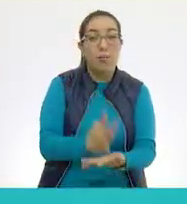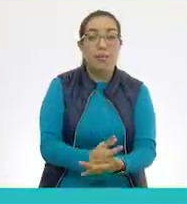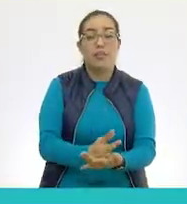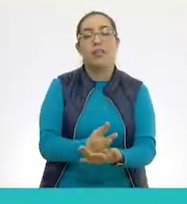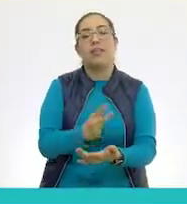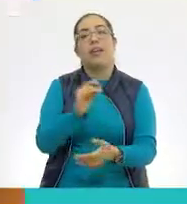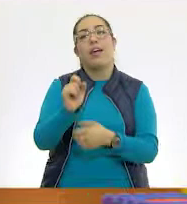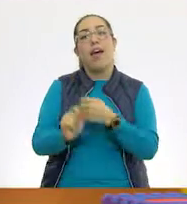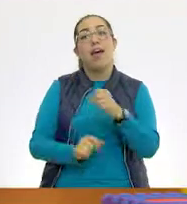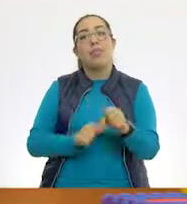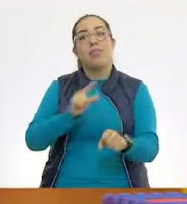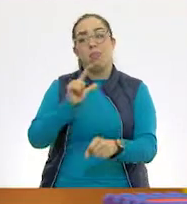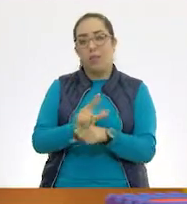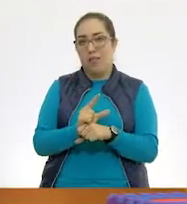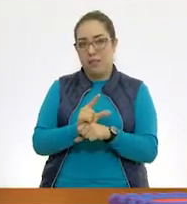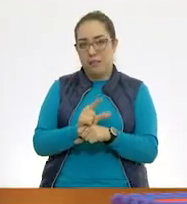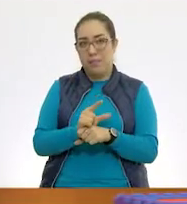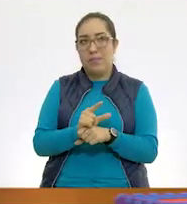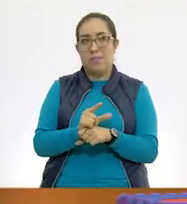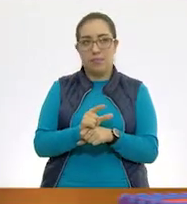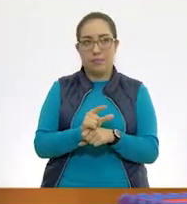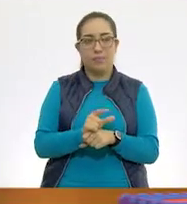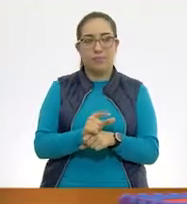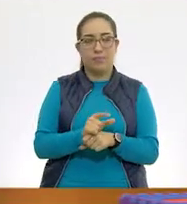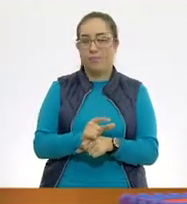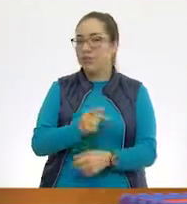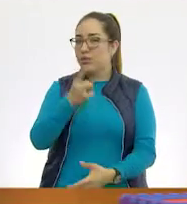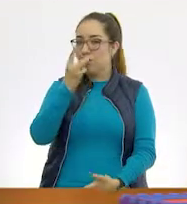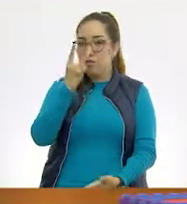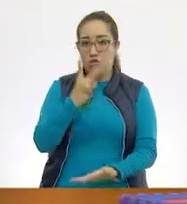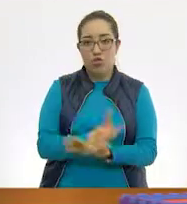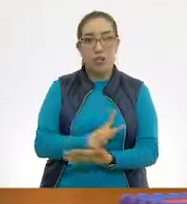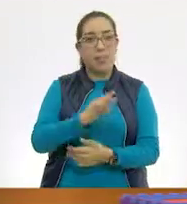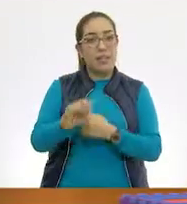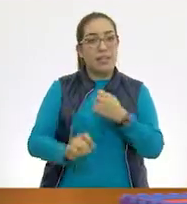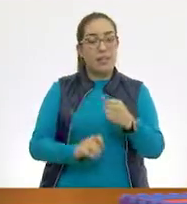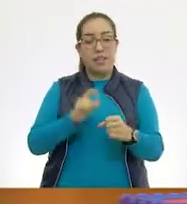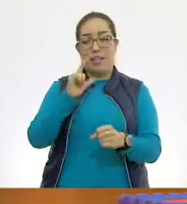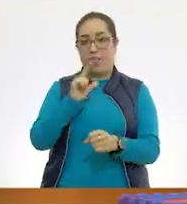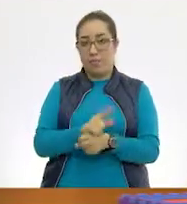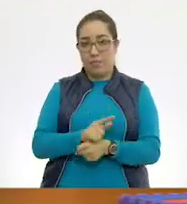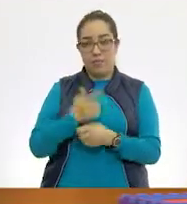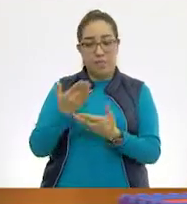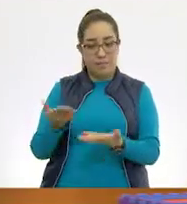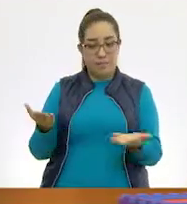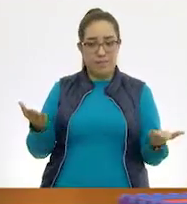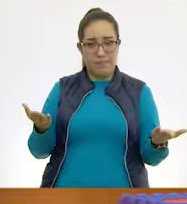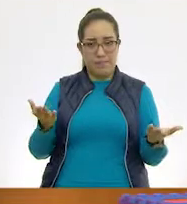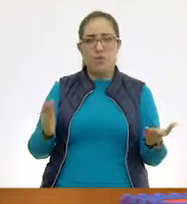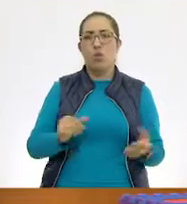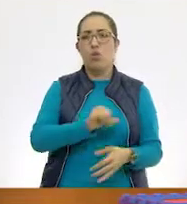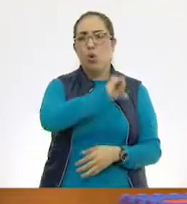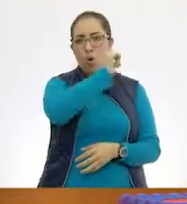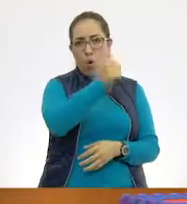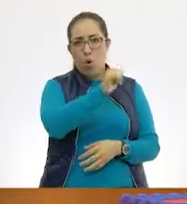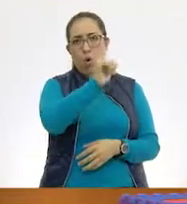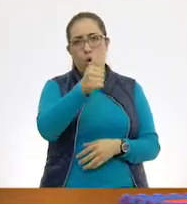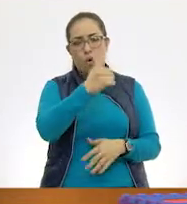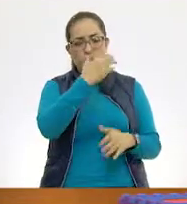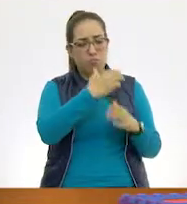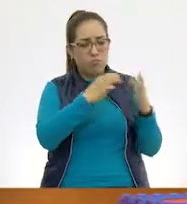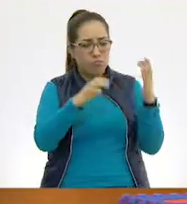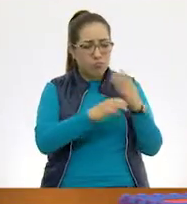primero que debemos recordar, que se da solo en animales. Porque ya dijimos que hay otros seres vivos, otros